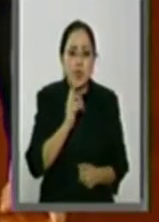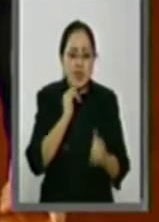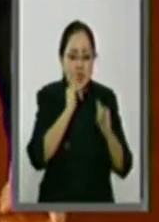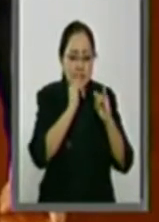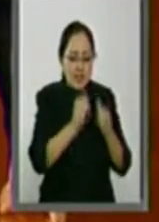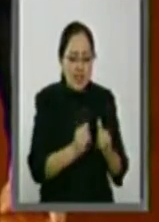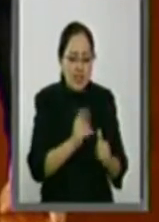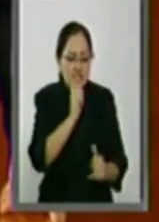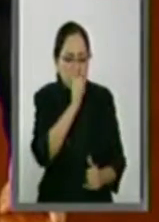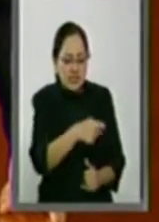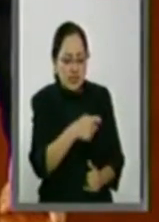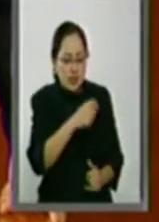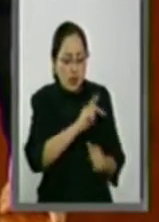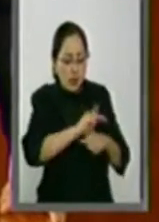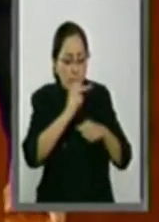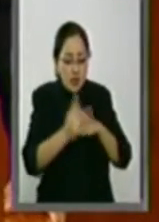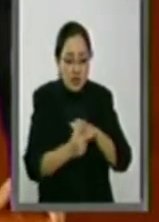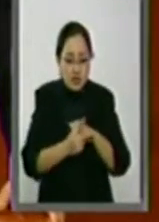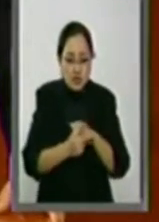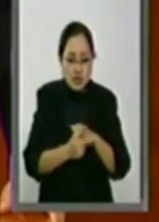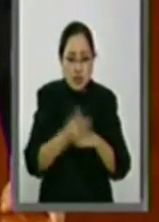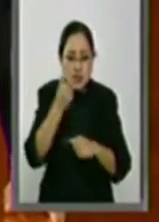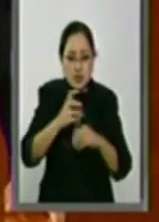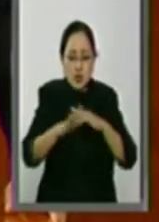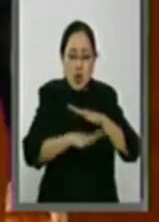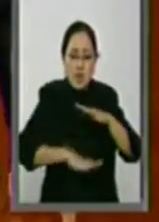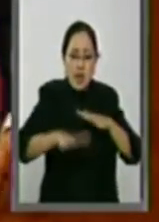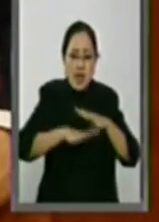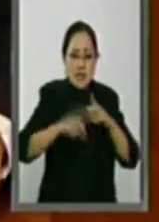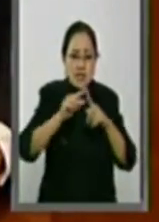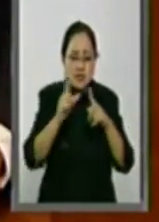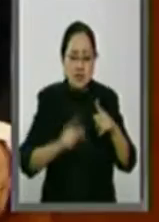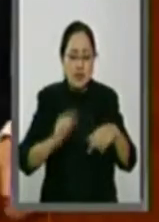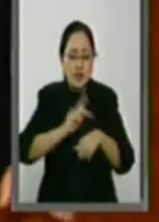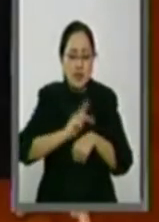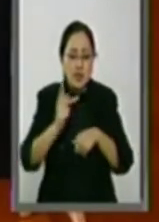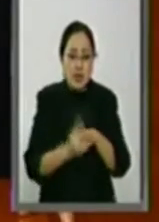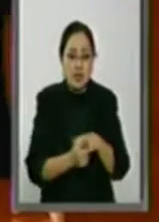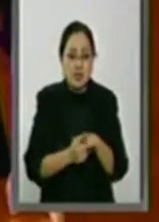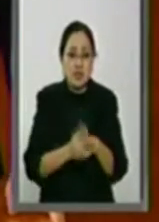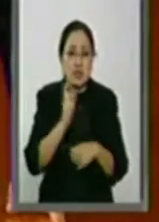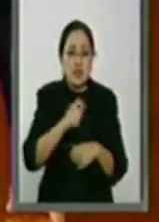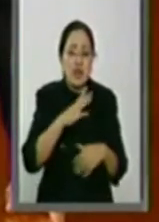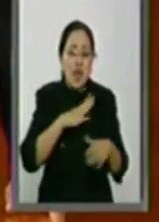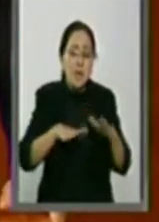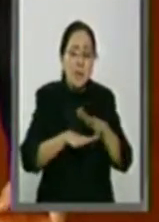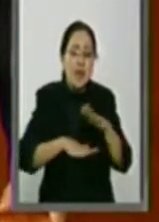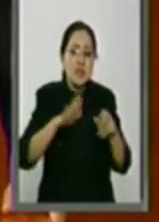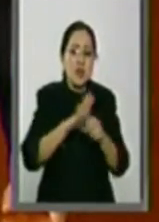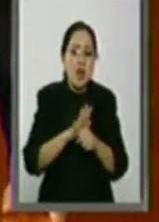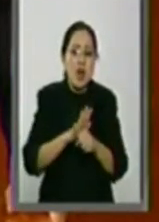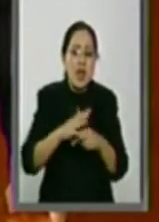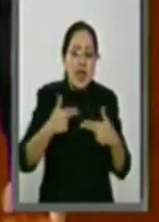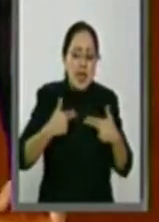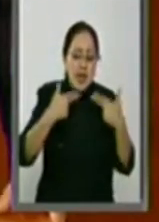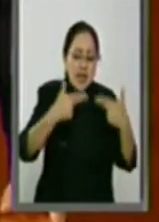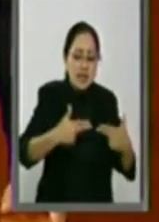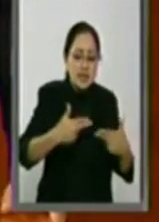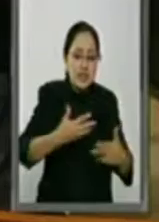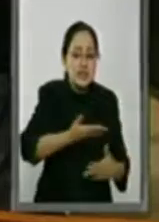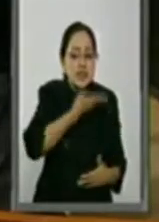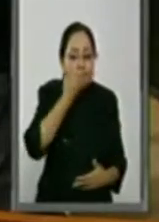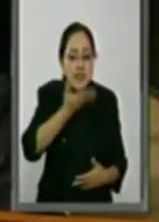es un principio de la Nación y se fundamenta en el haber de sus herencias y tradiciones.